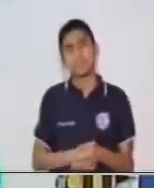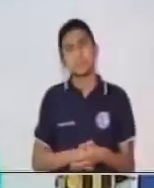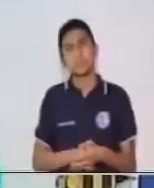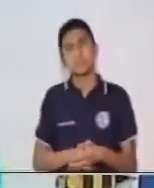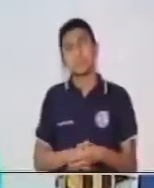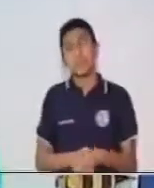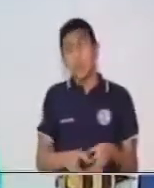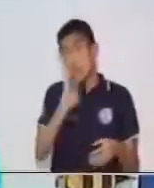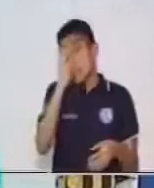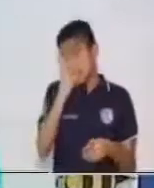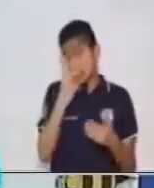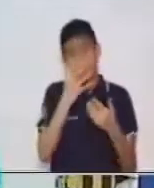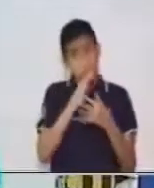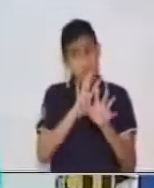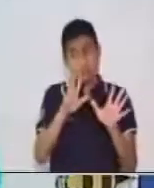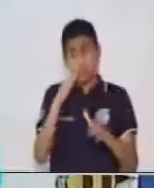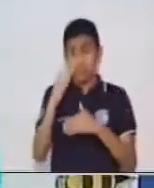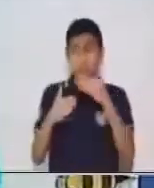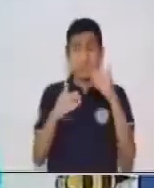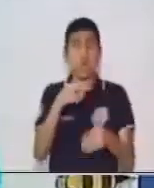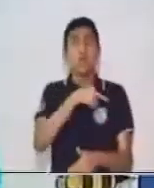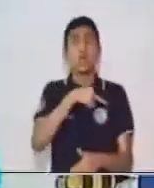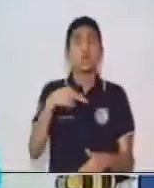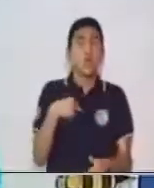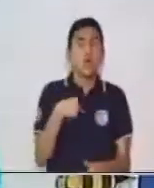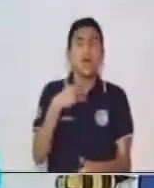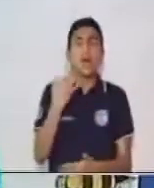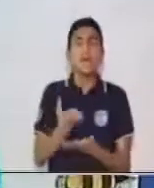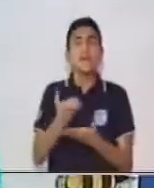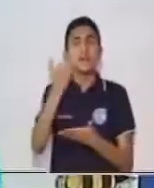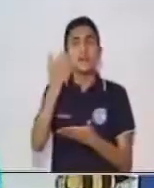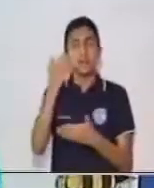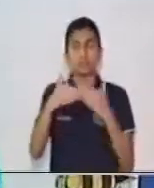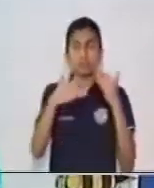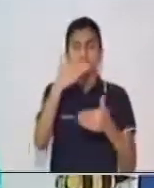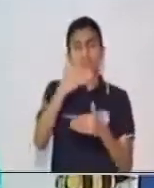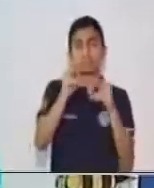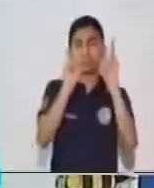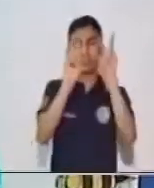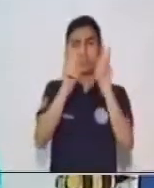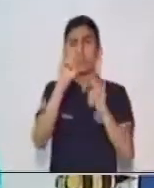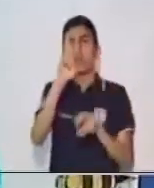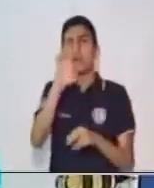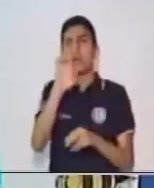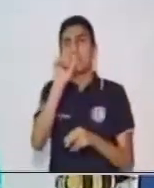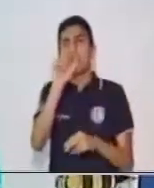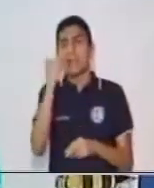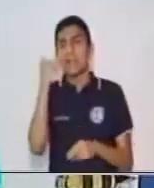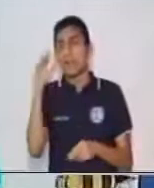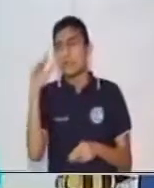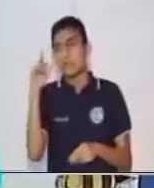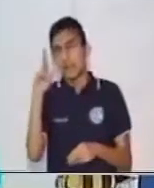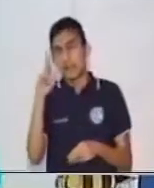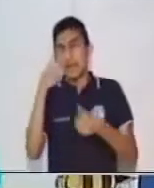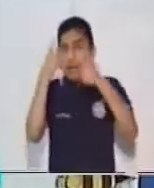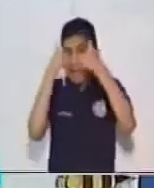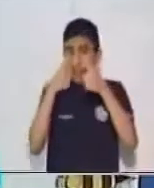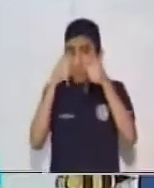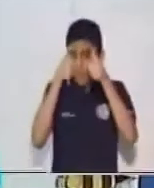Y es así como nosotros entonces podemos evidenciar el realizar un análisis de la